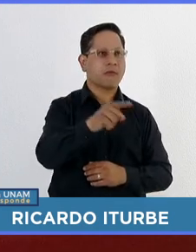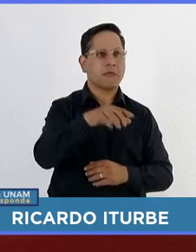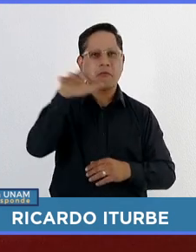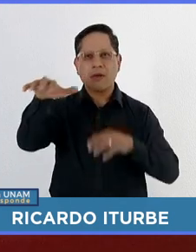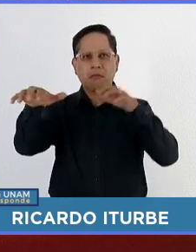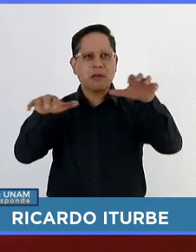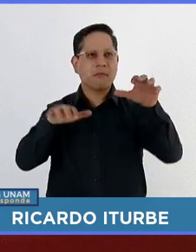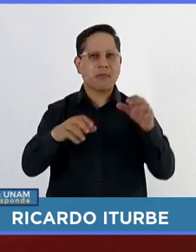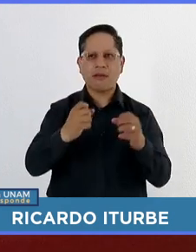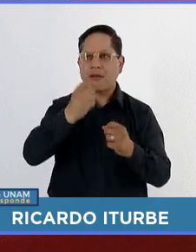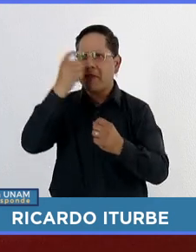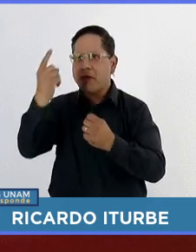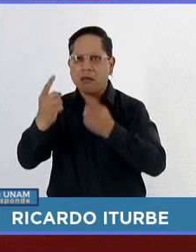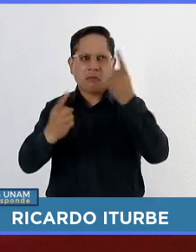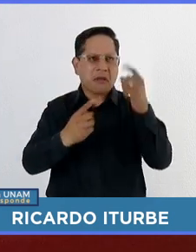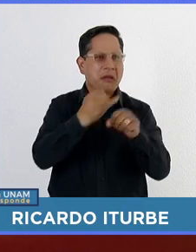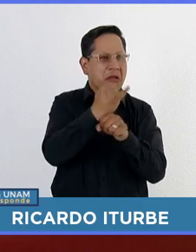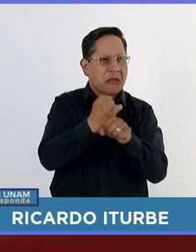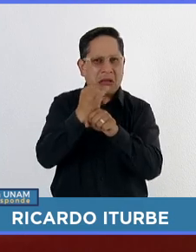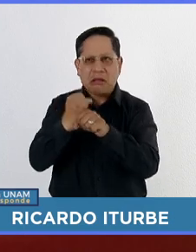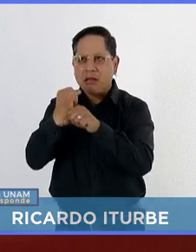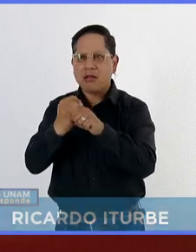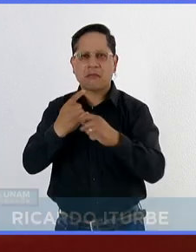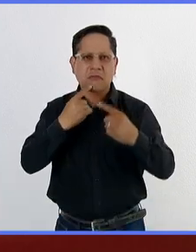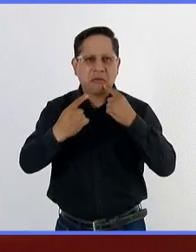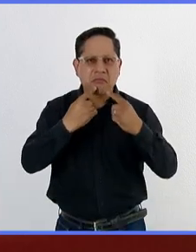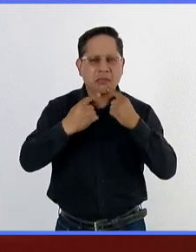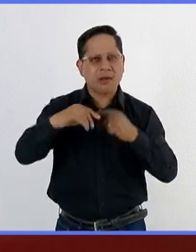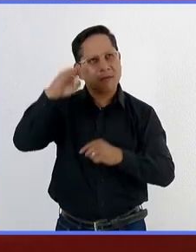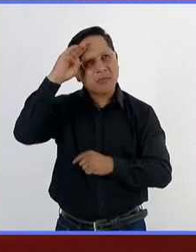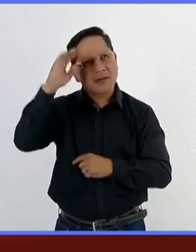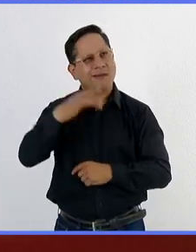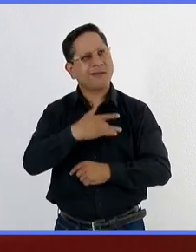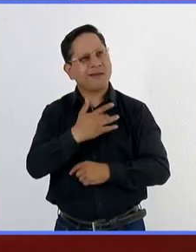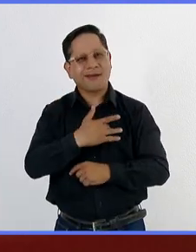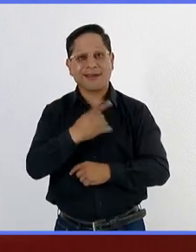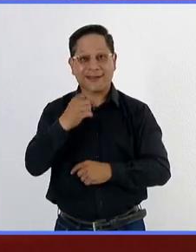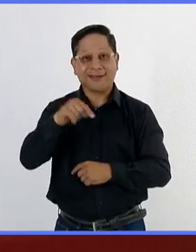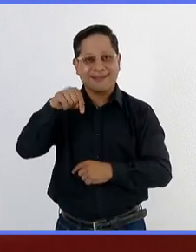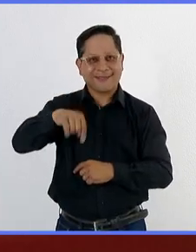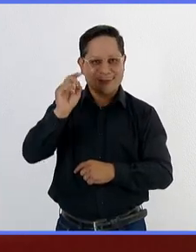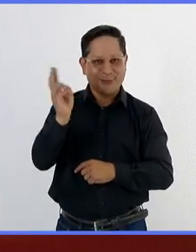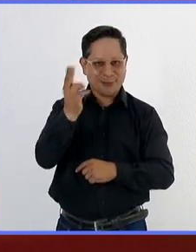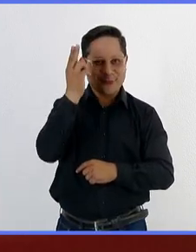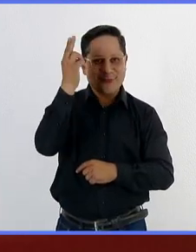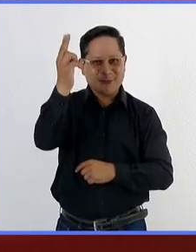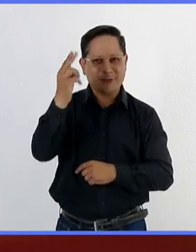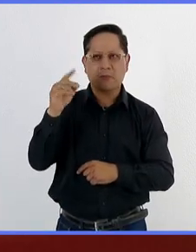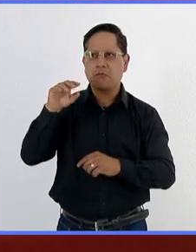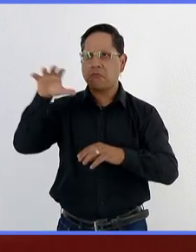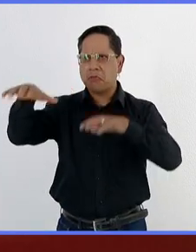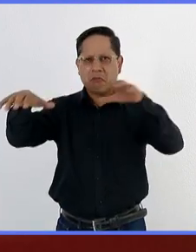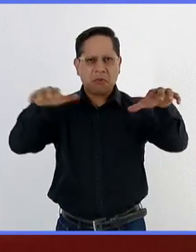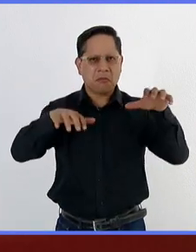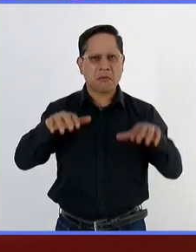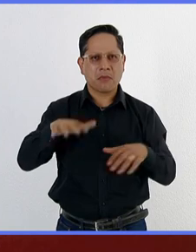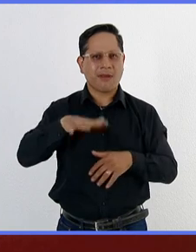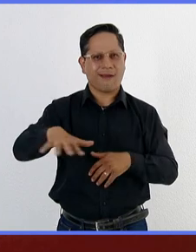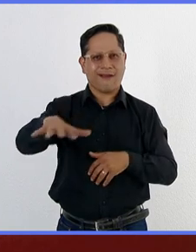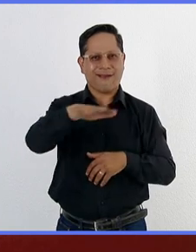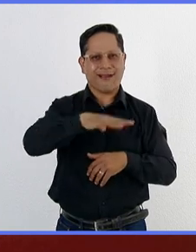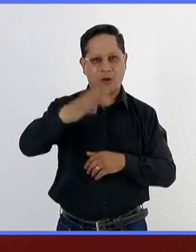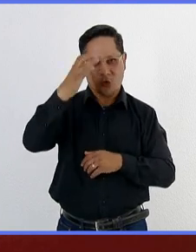espacios de creación, de investigación, de diálogo, de reflexión que se generan en nuestra universidad desde muy distintas áreas del